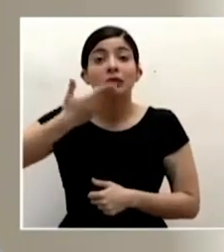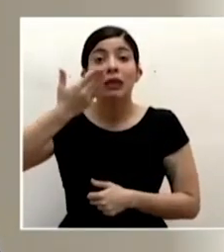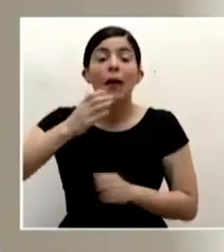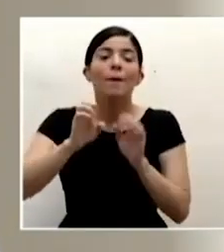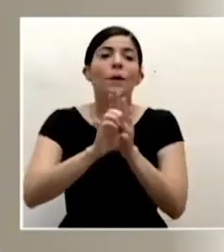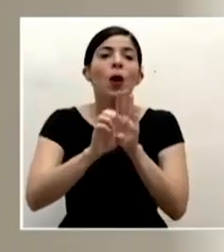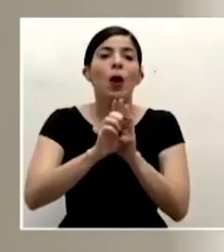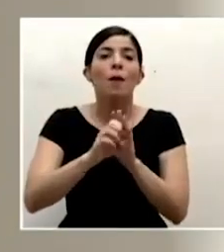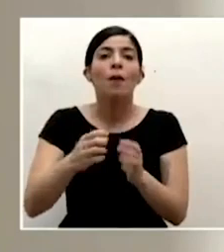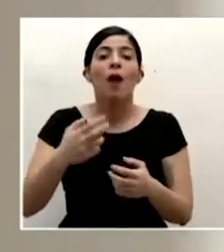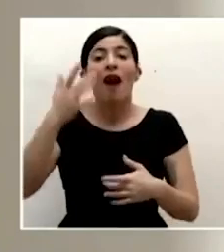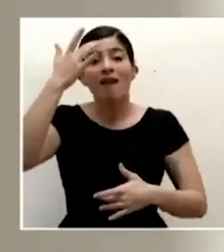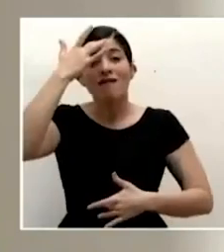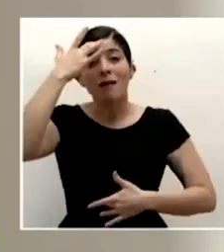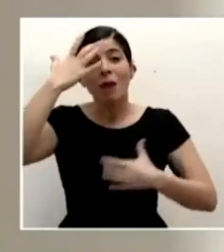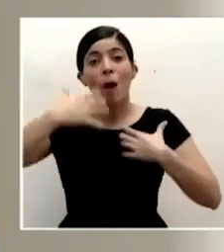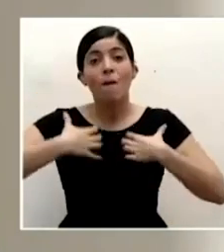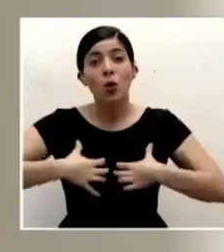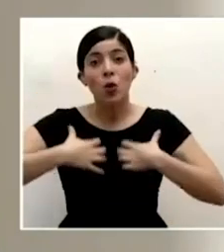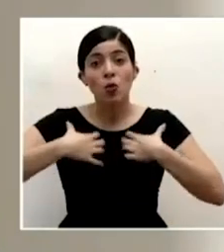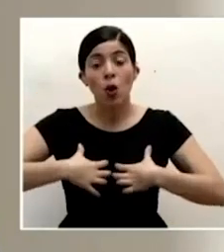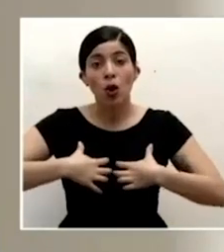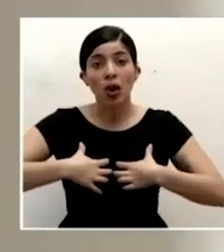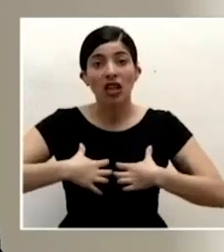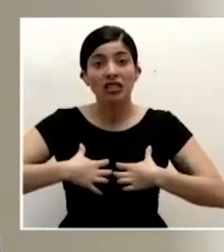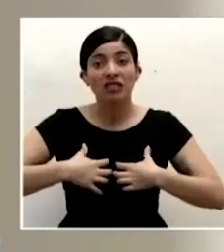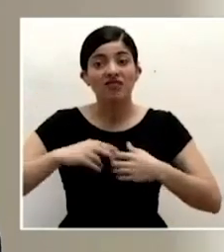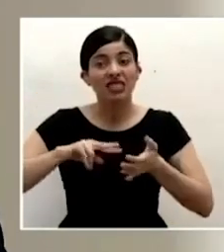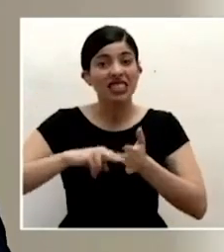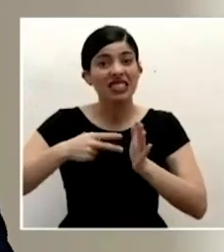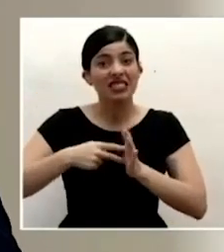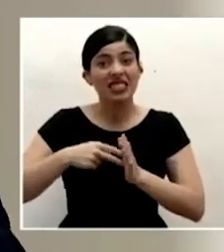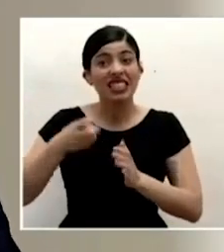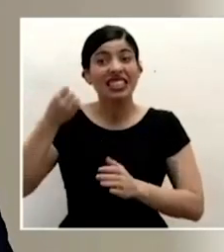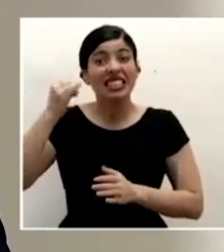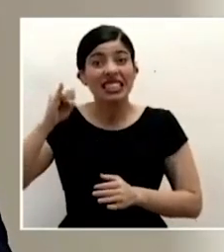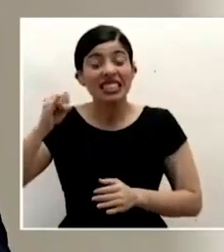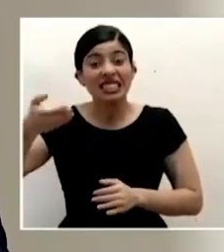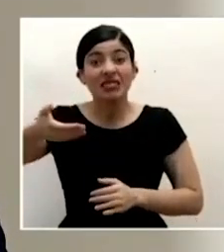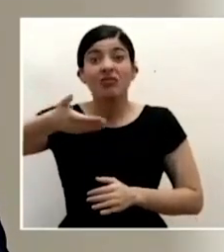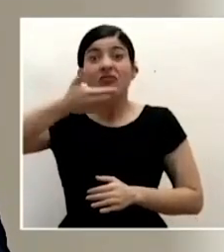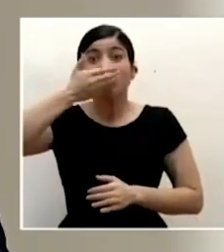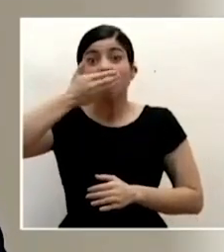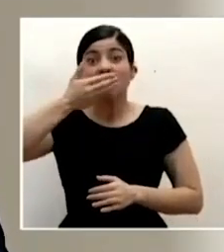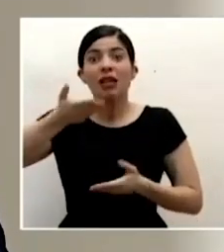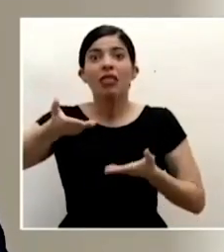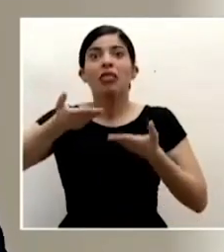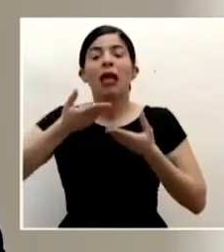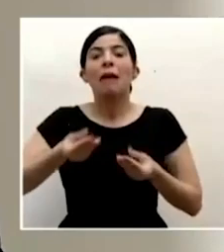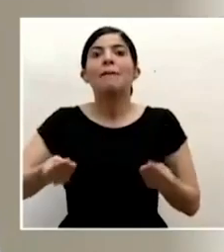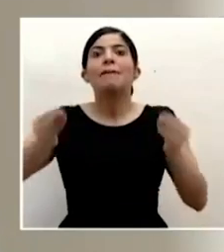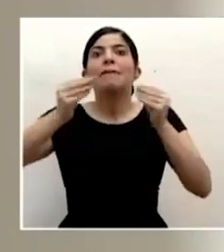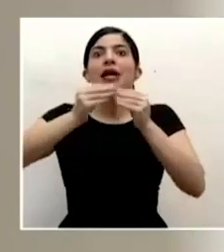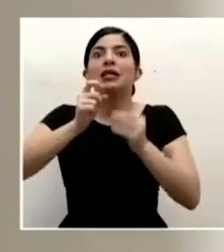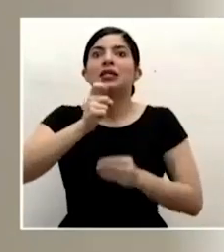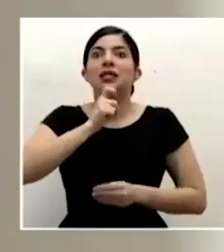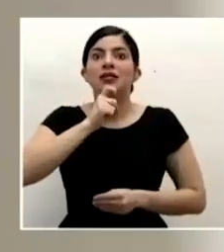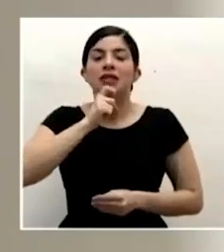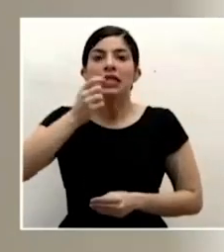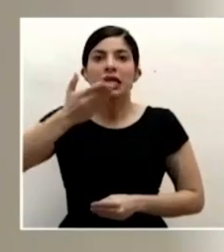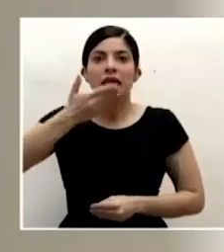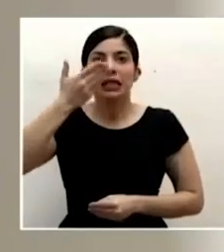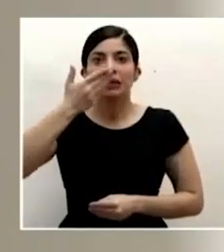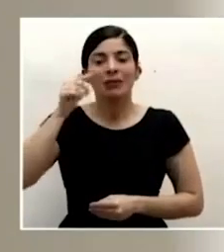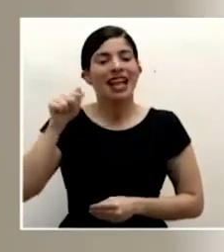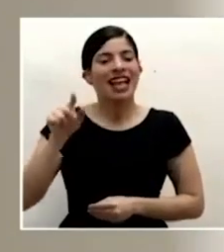ejemplo una enfermedad pulmonar obstructiva en donde ya más bien el hecho de tener una barrera física le dificulta aún más la respiración entonces